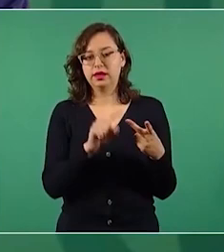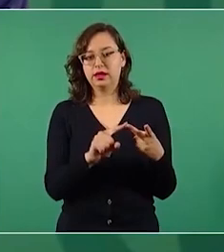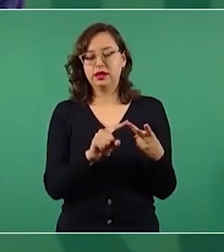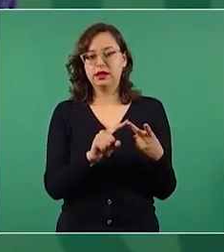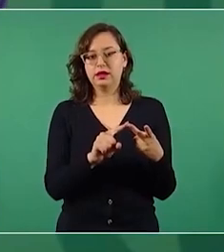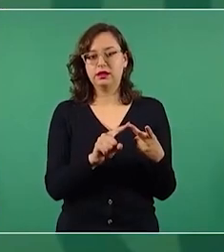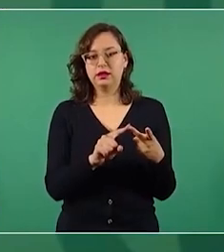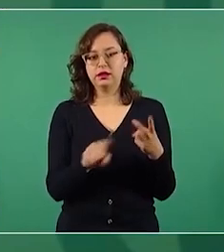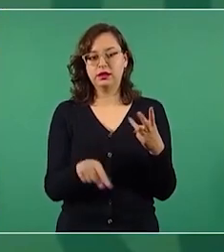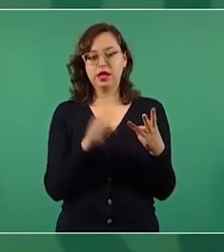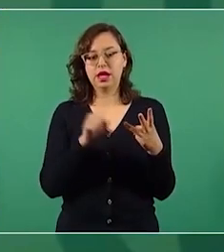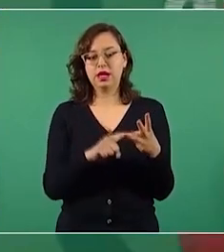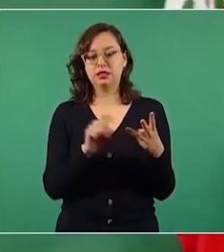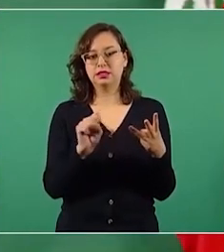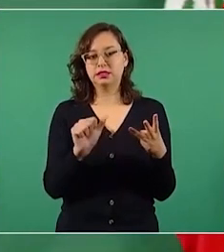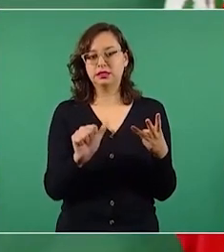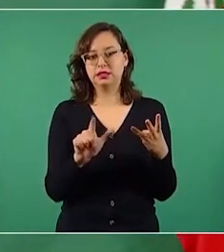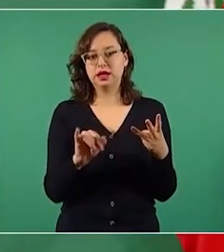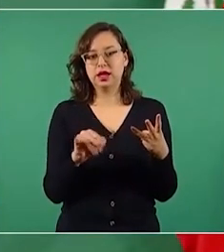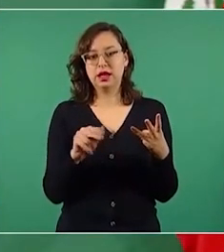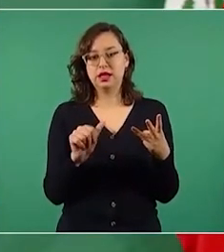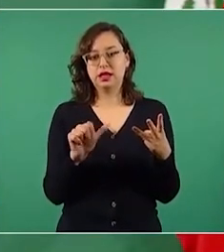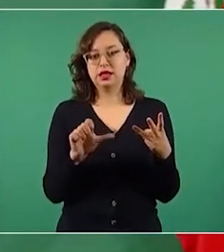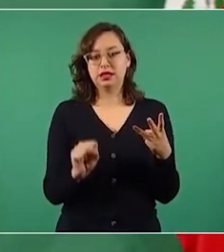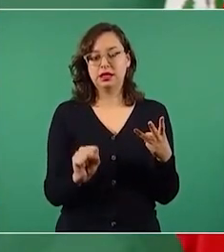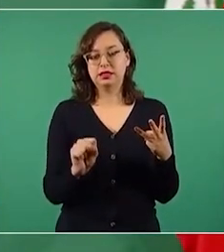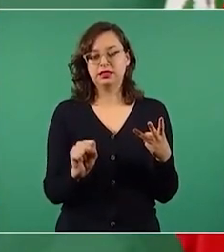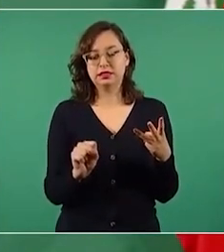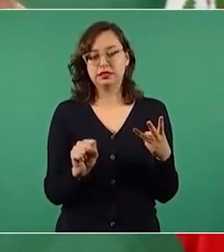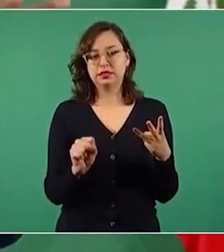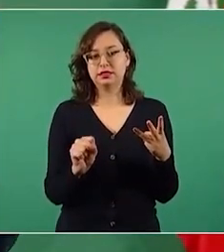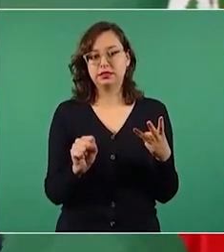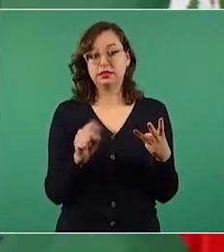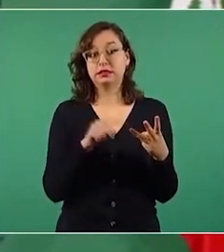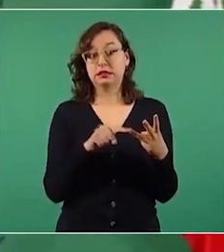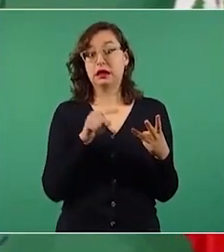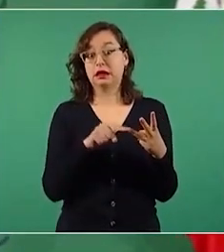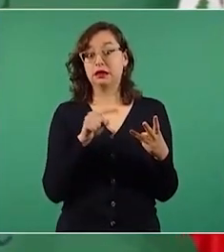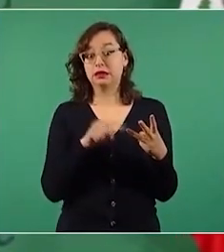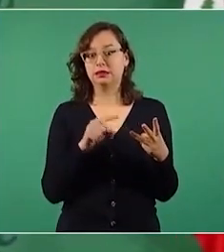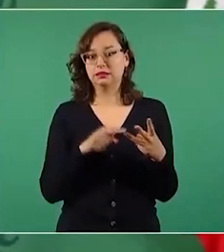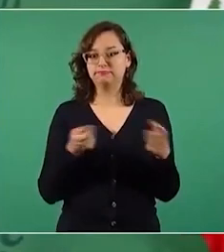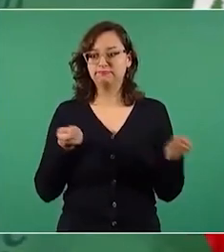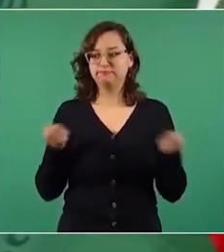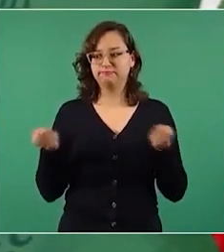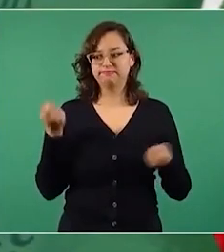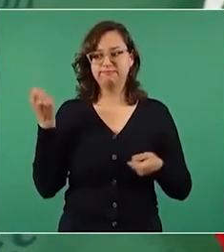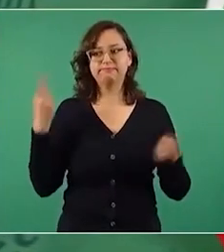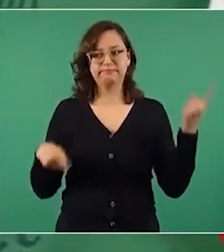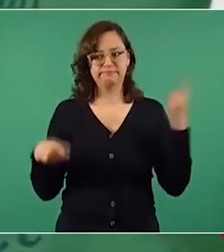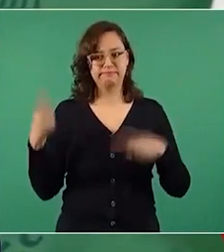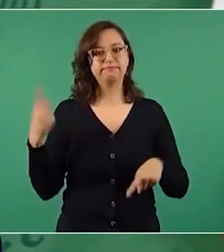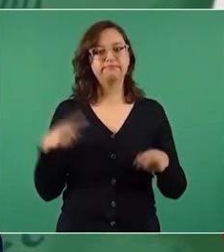Salinas de Gortari que es el que todavía sigue mandando